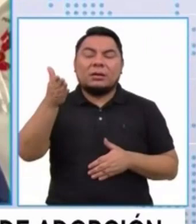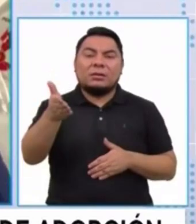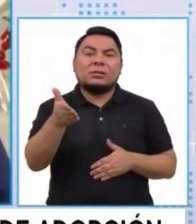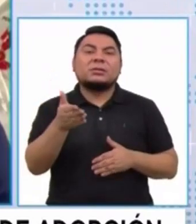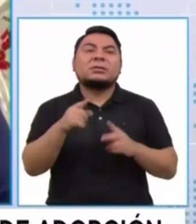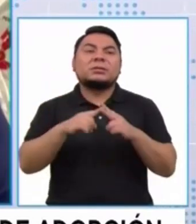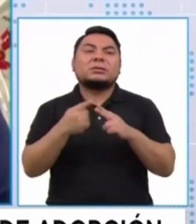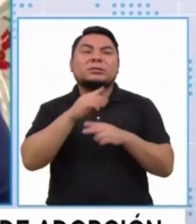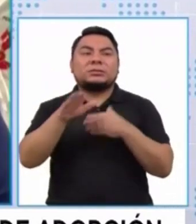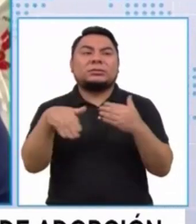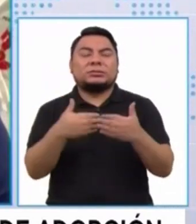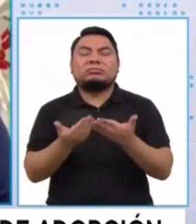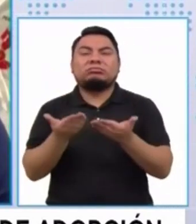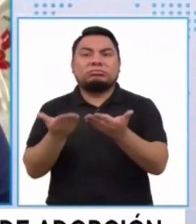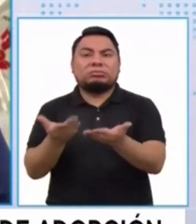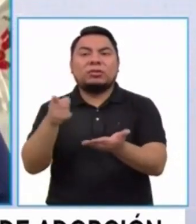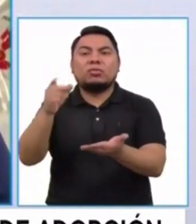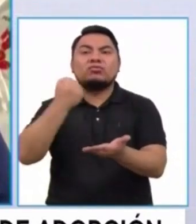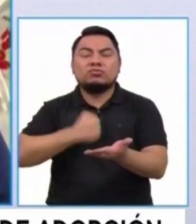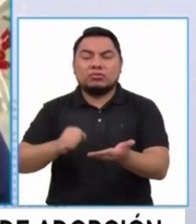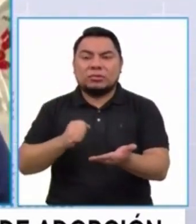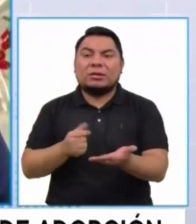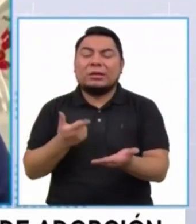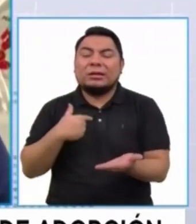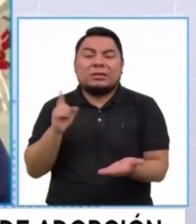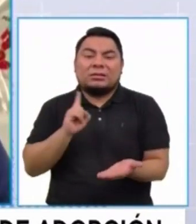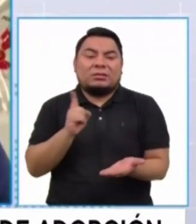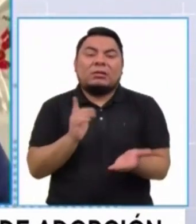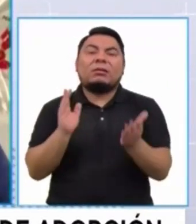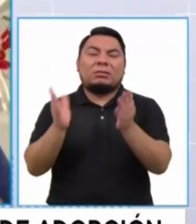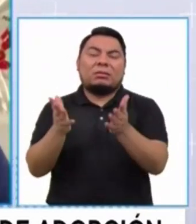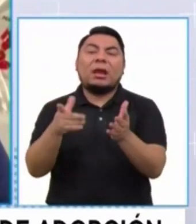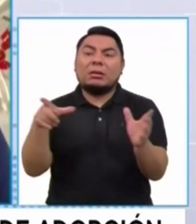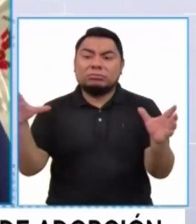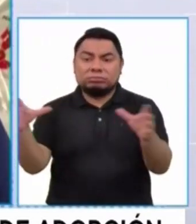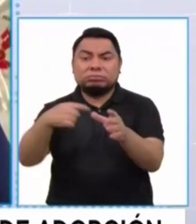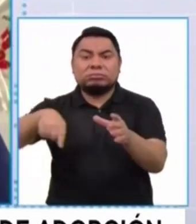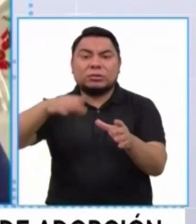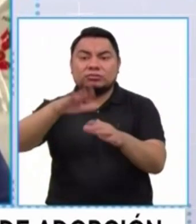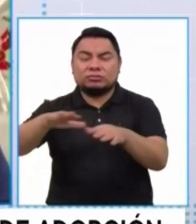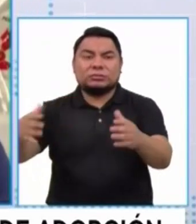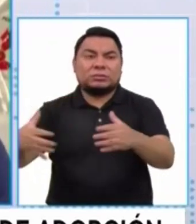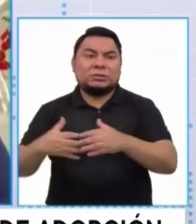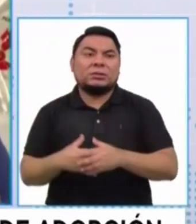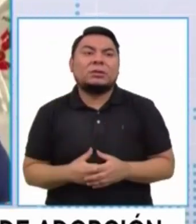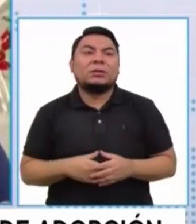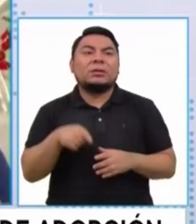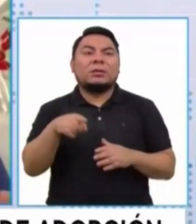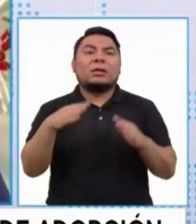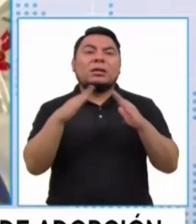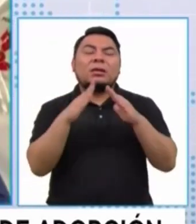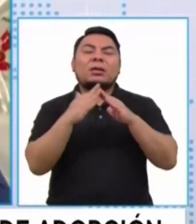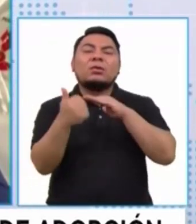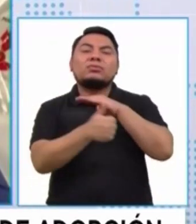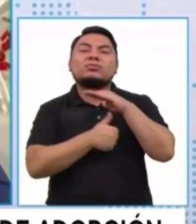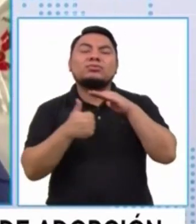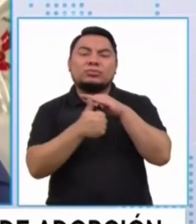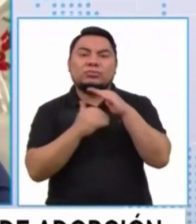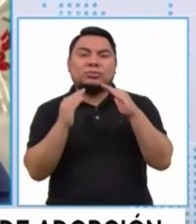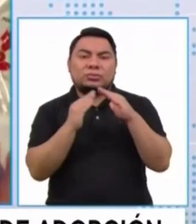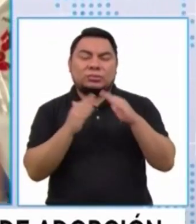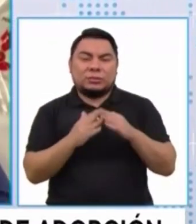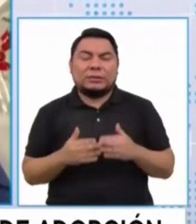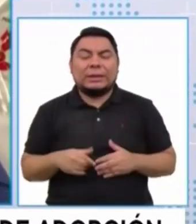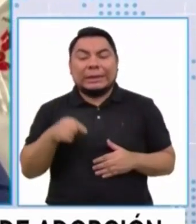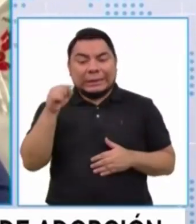cualquier hora de la noche, ir con sus hijos y que se le acogida. No me gusta la palabra casa de refugio, porque nosotras